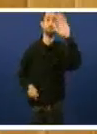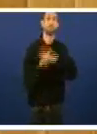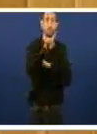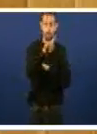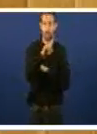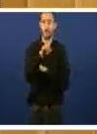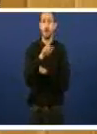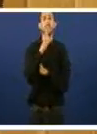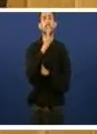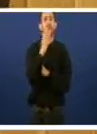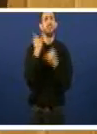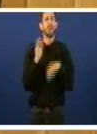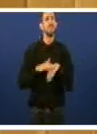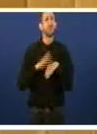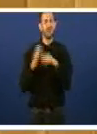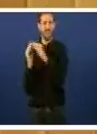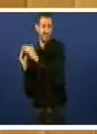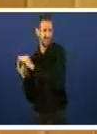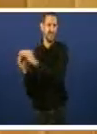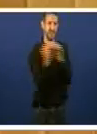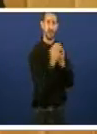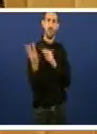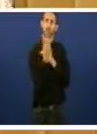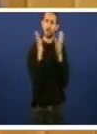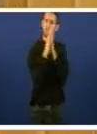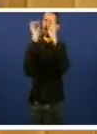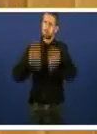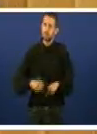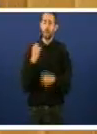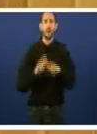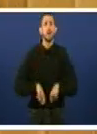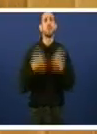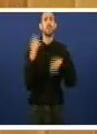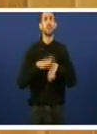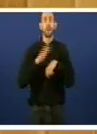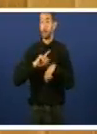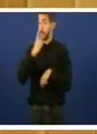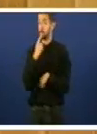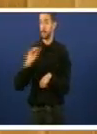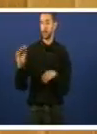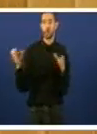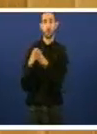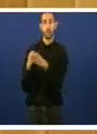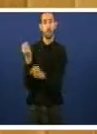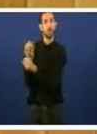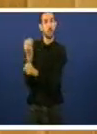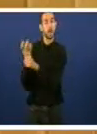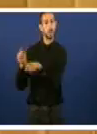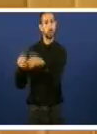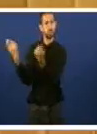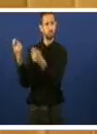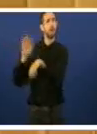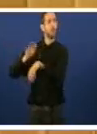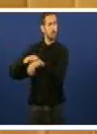Por que se rompeu aquel consenso? Pois haberá que yo preguntar en primeiro lugar o grupo socialista que foi o primeiro en